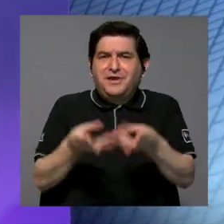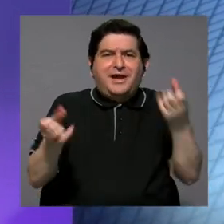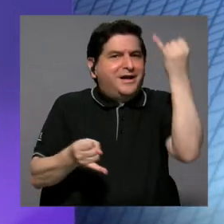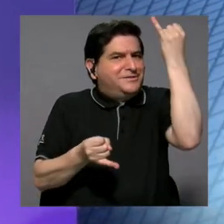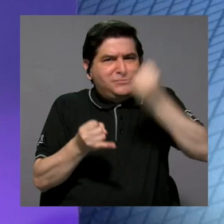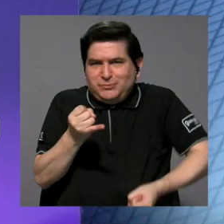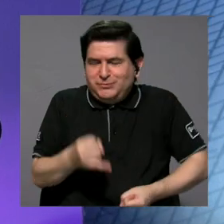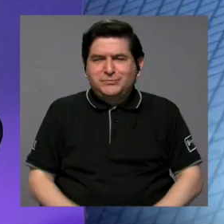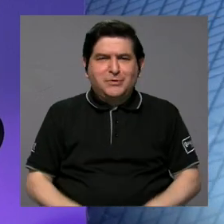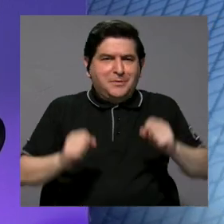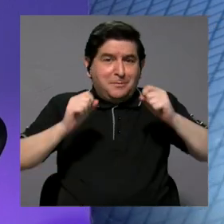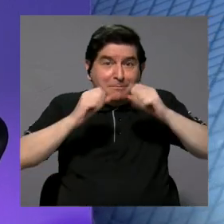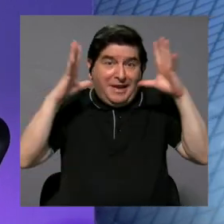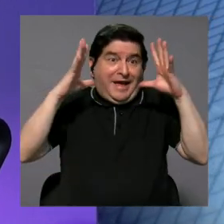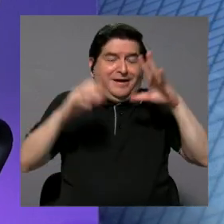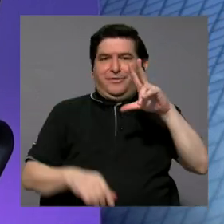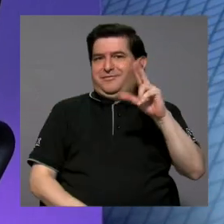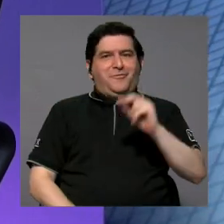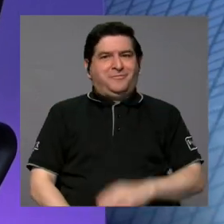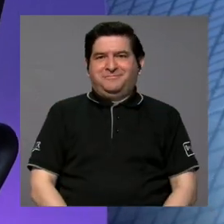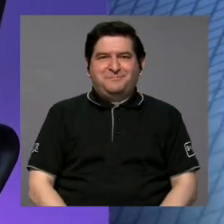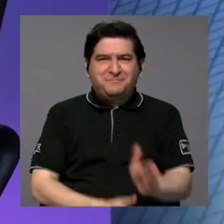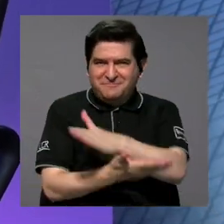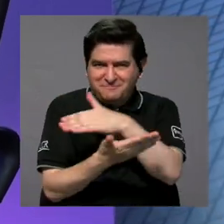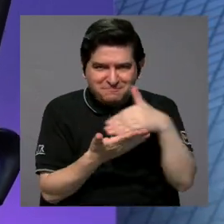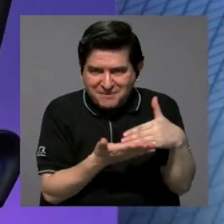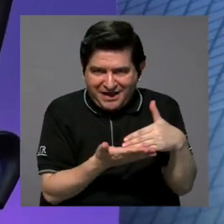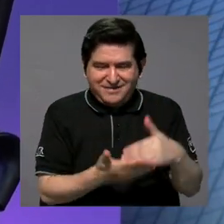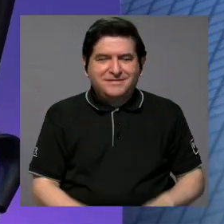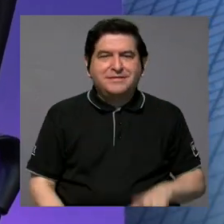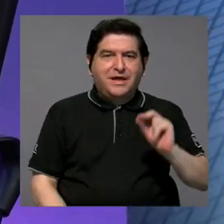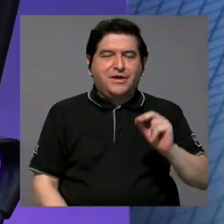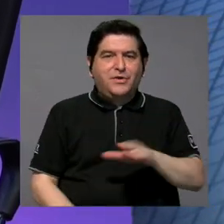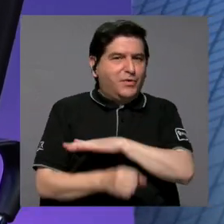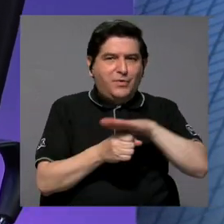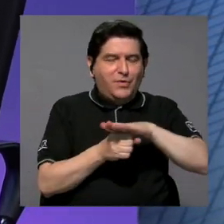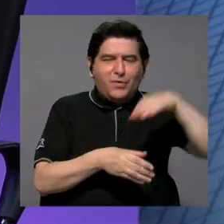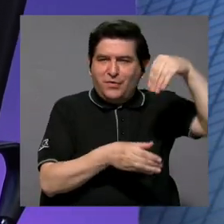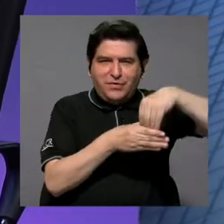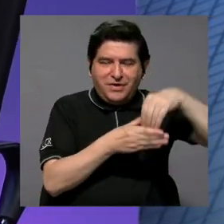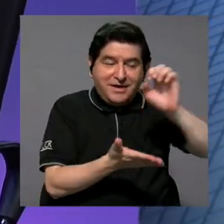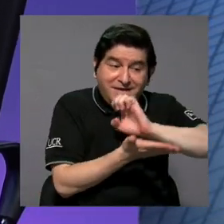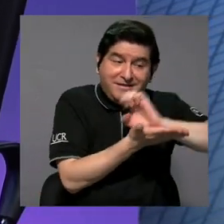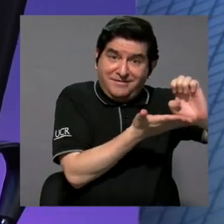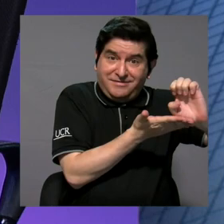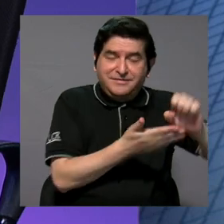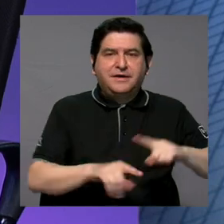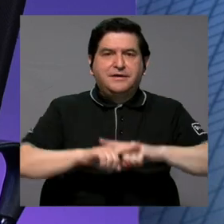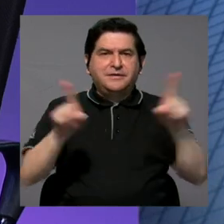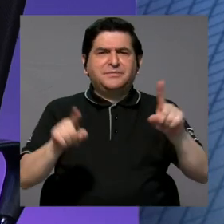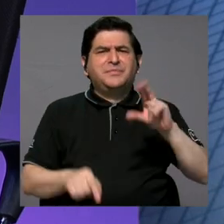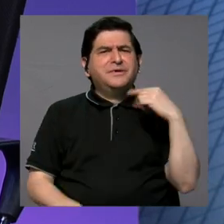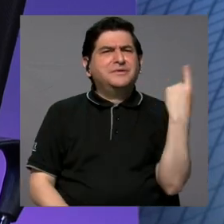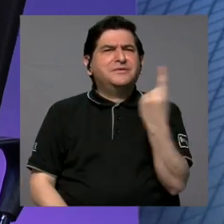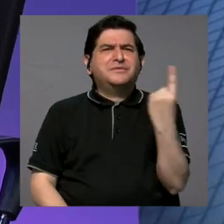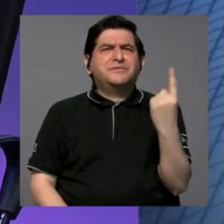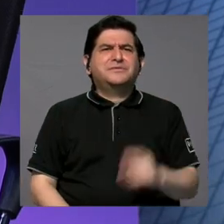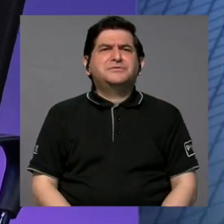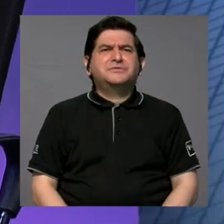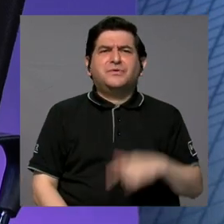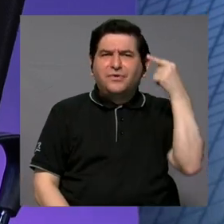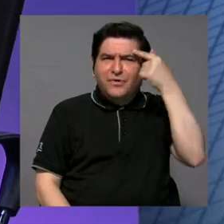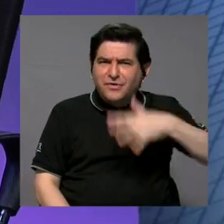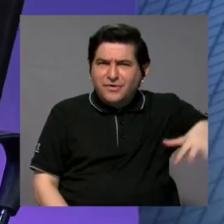canaria, no es un milagro, ¿verdad? Es parte de y nunca va a ser suficiente la inversión en prevención, sin embargo no es solamente algo que sea